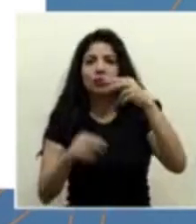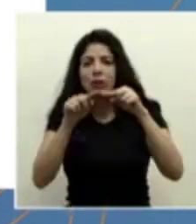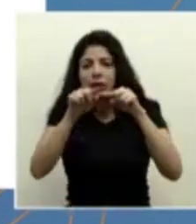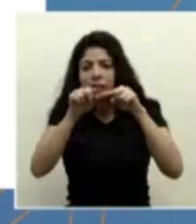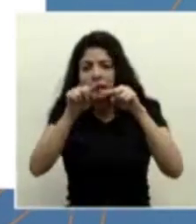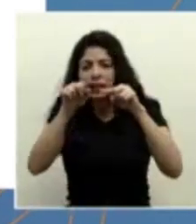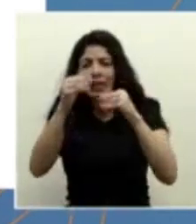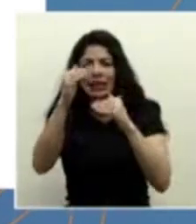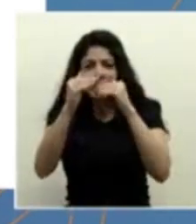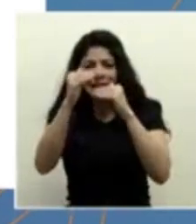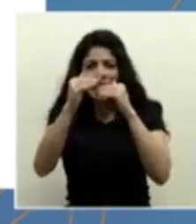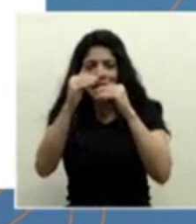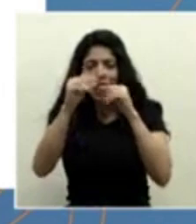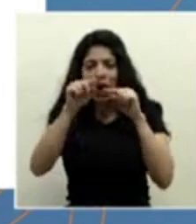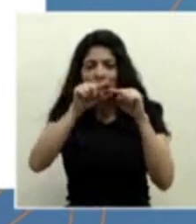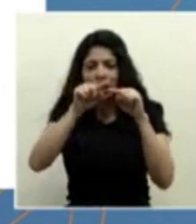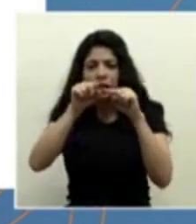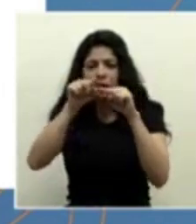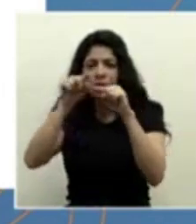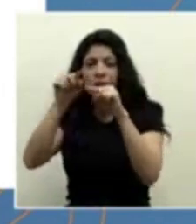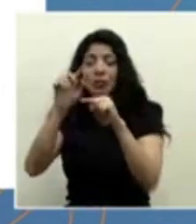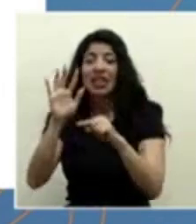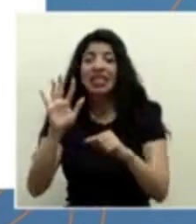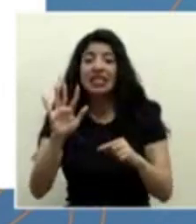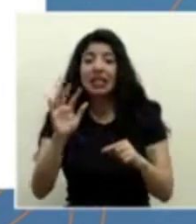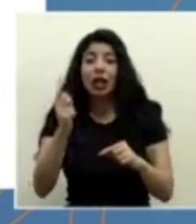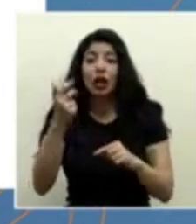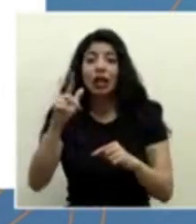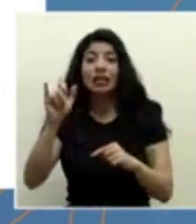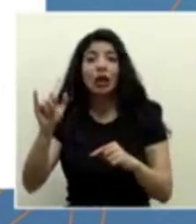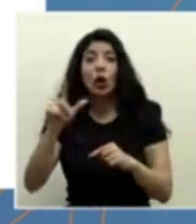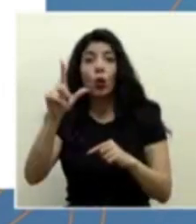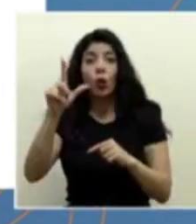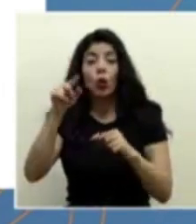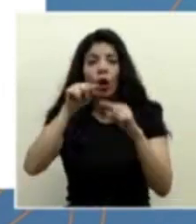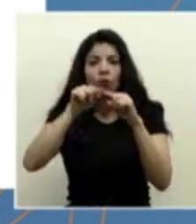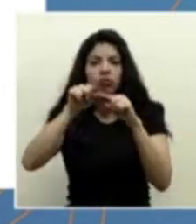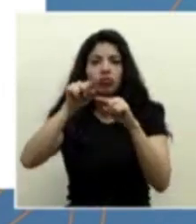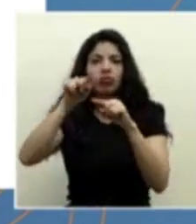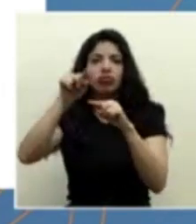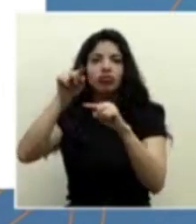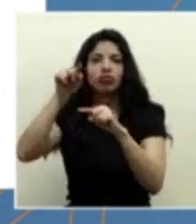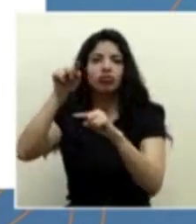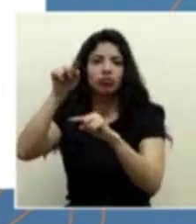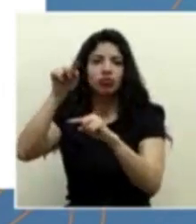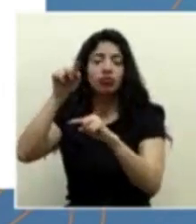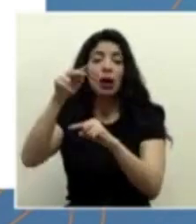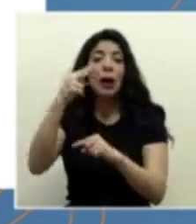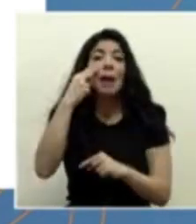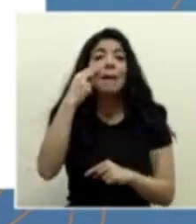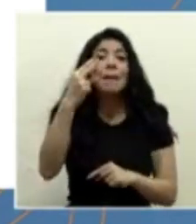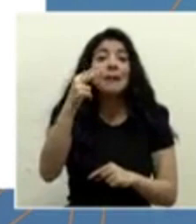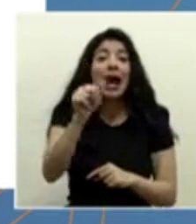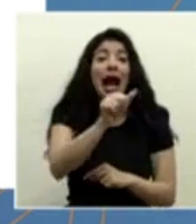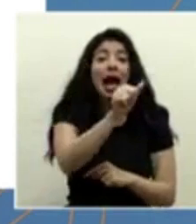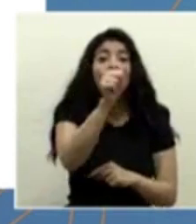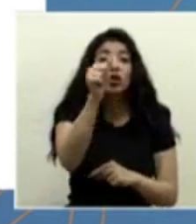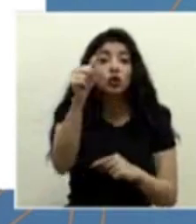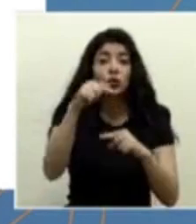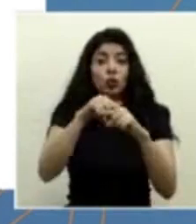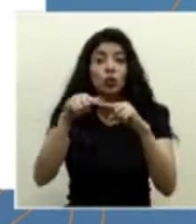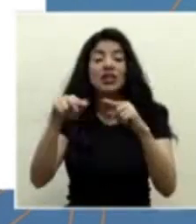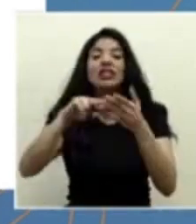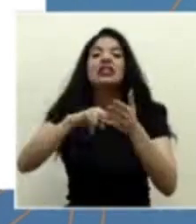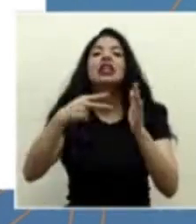partir de entre el 5 y el 13 de julio ya empiezan a separarse. Y ustedes ven la azul que es con